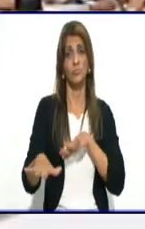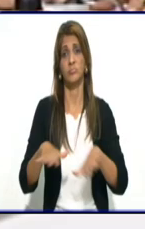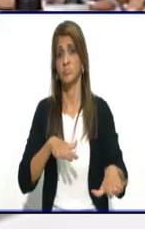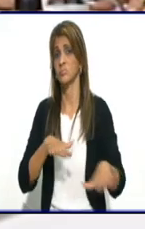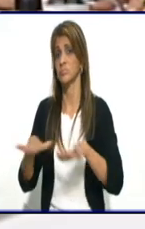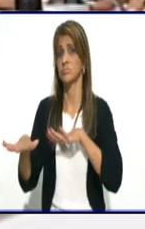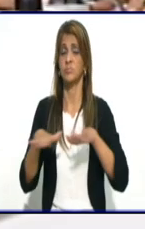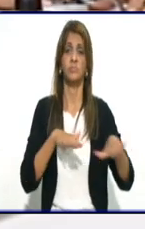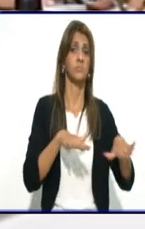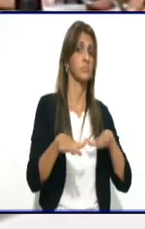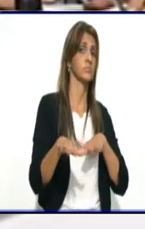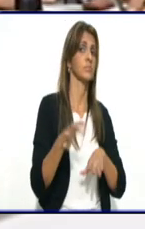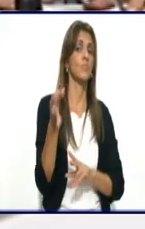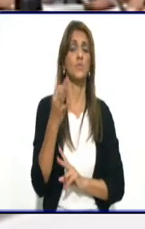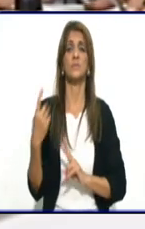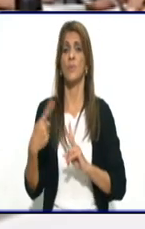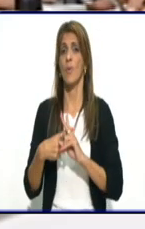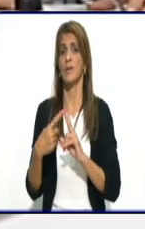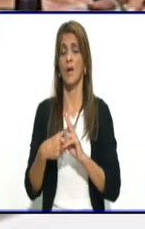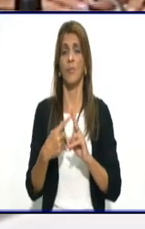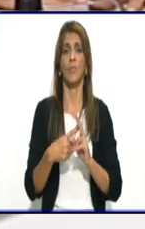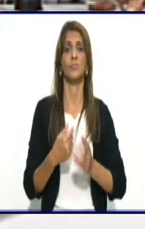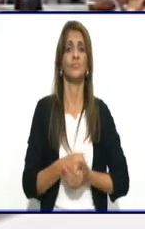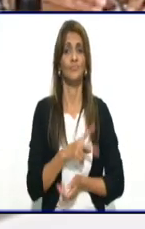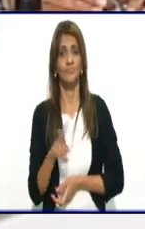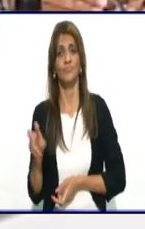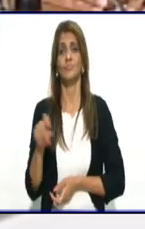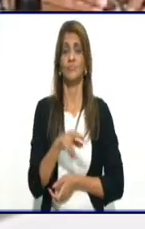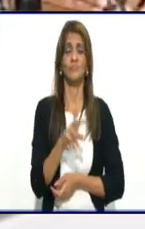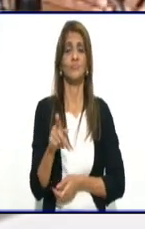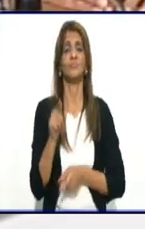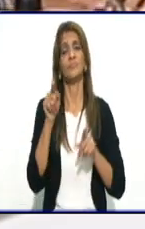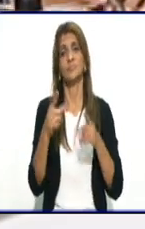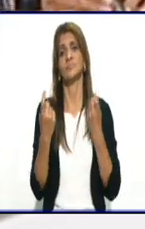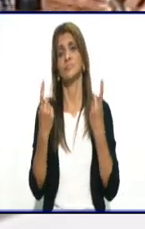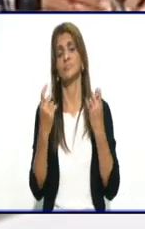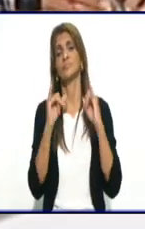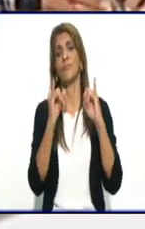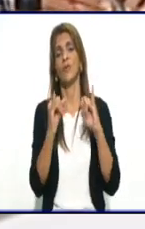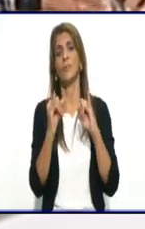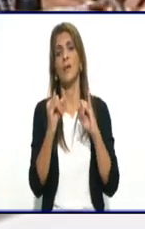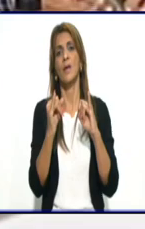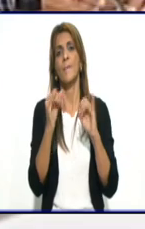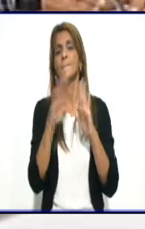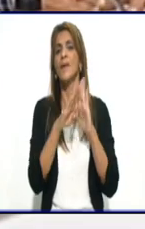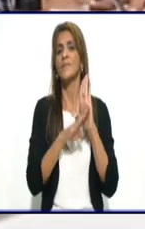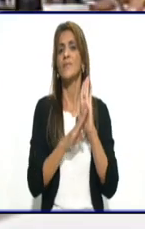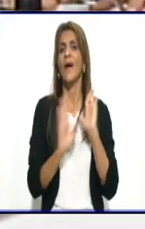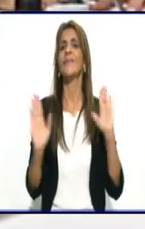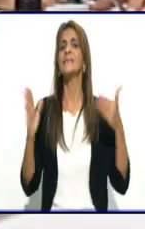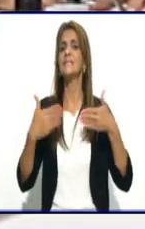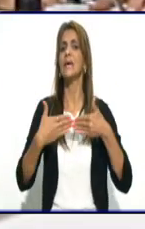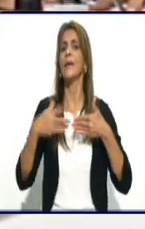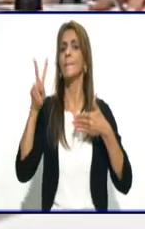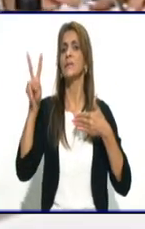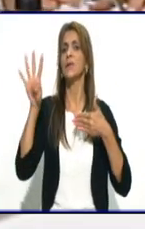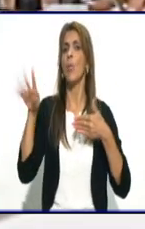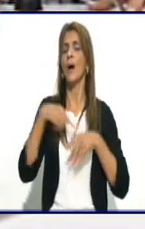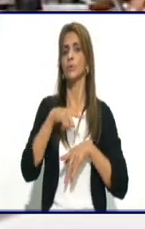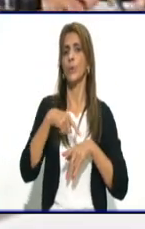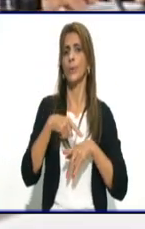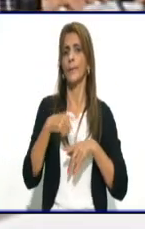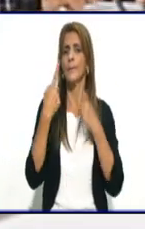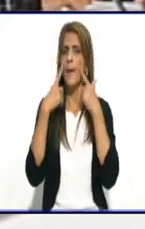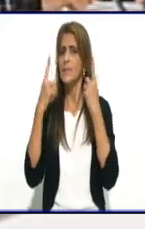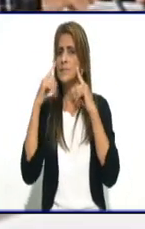en el municipio de Bayamo. Medidas de cierre, 24 horas. Primero, Isabel, ¿por qué se